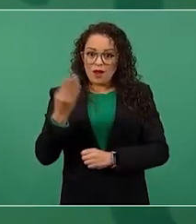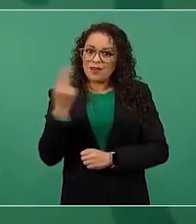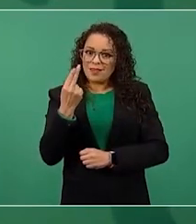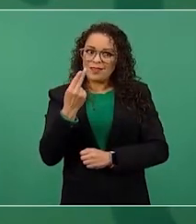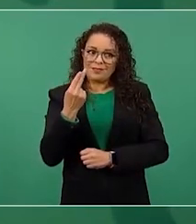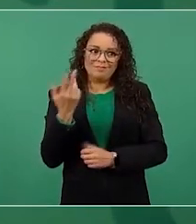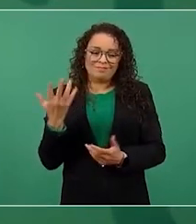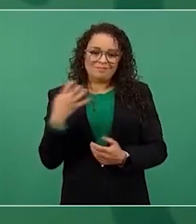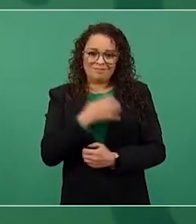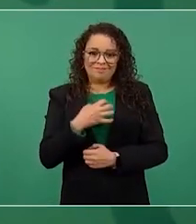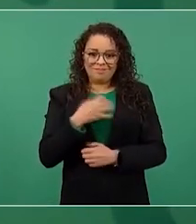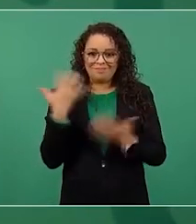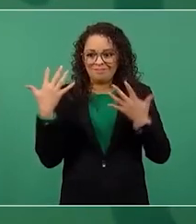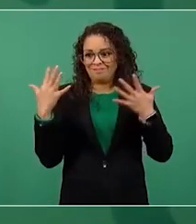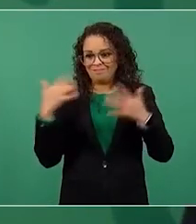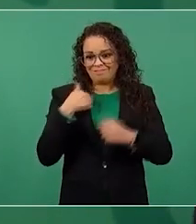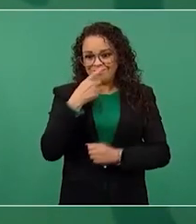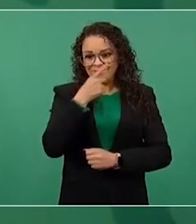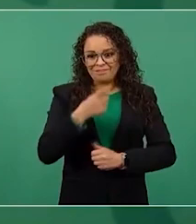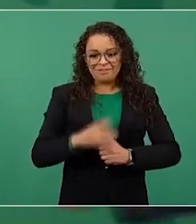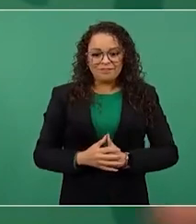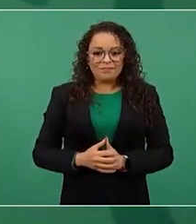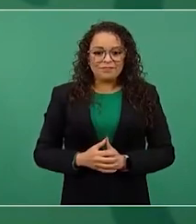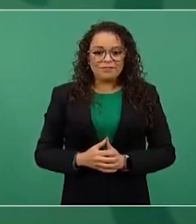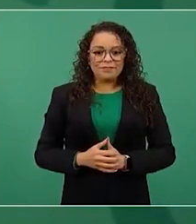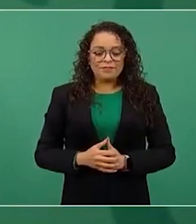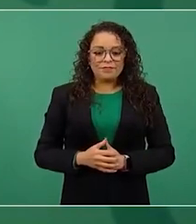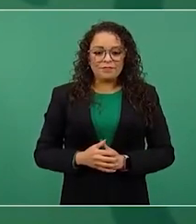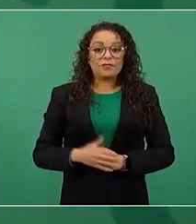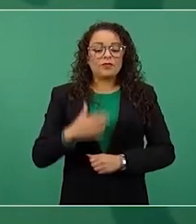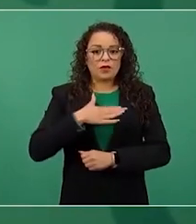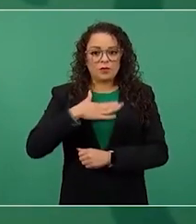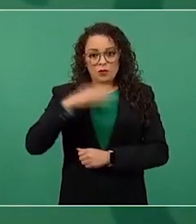que considero buenas.